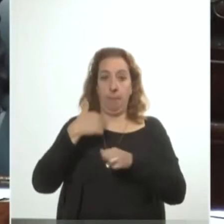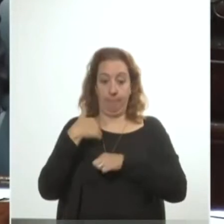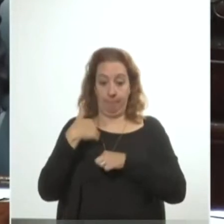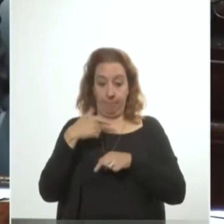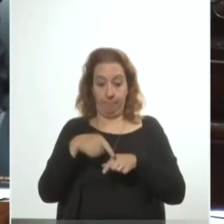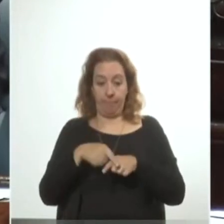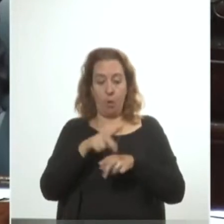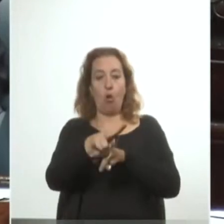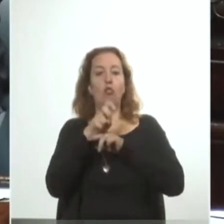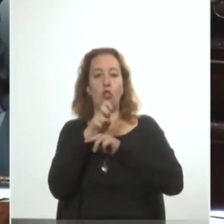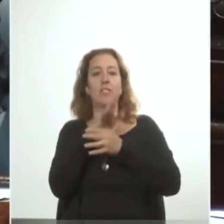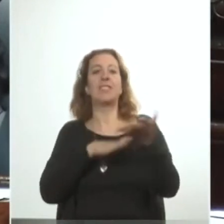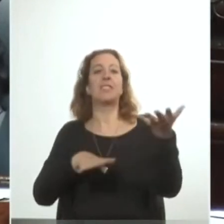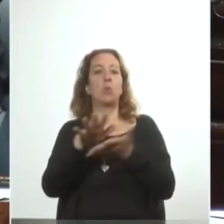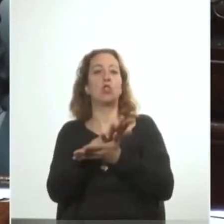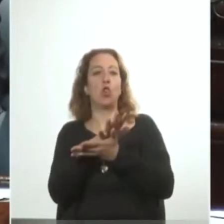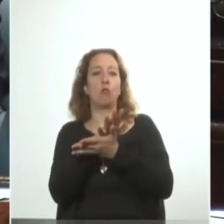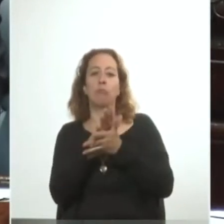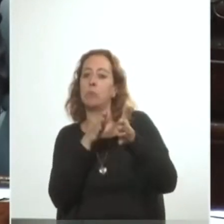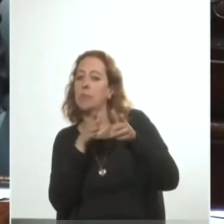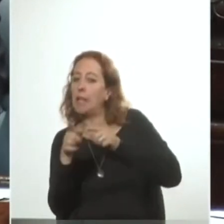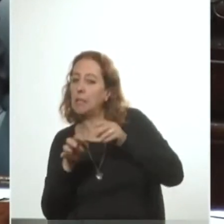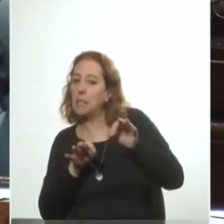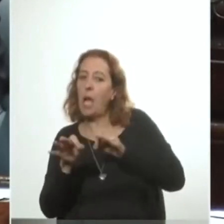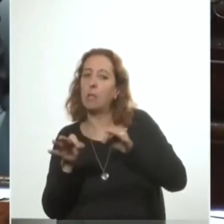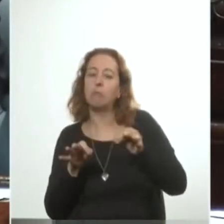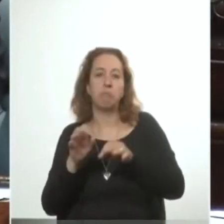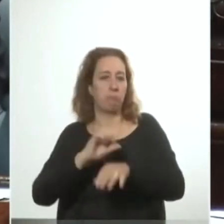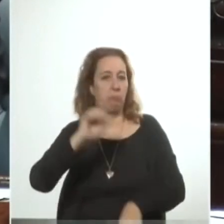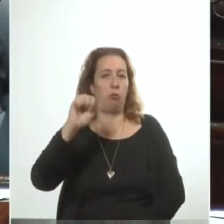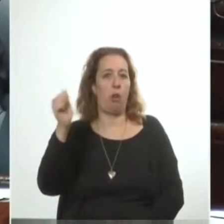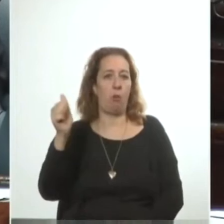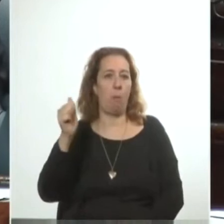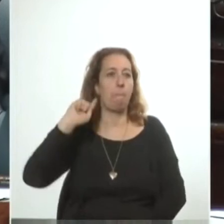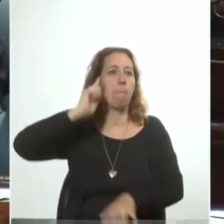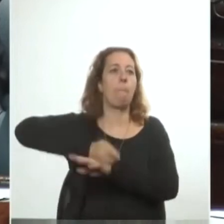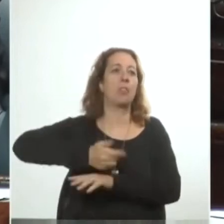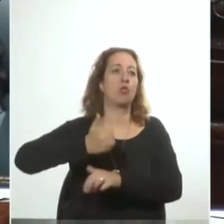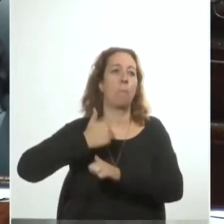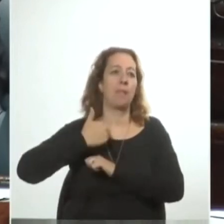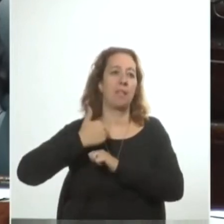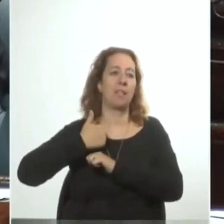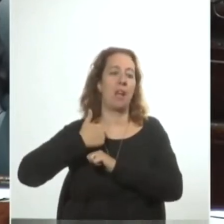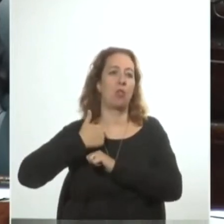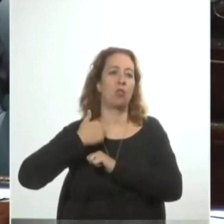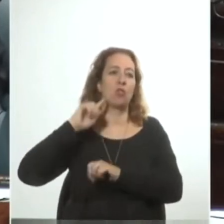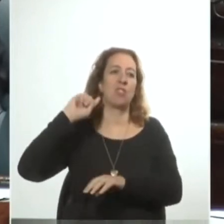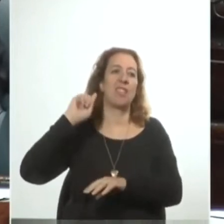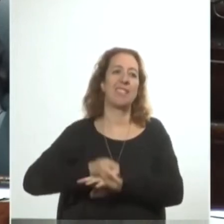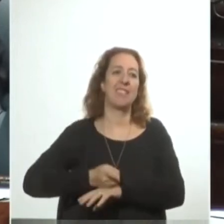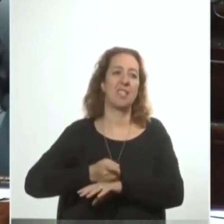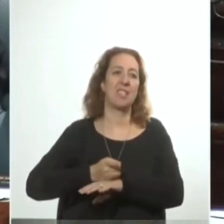control de la situación táctica se ha logrado. Los mandos militares han decidido